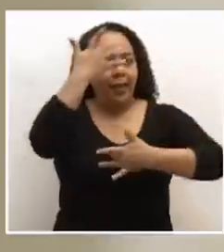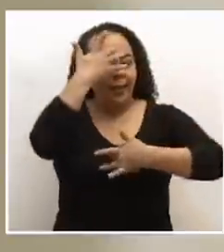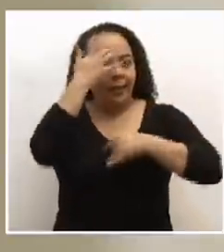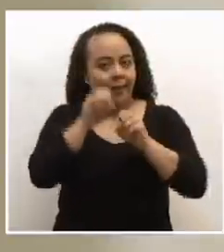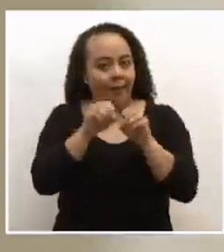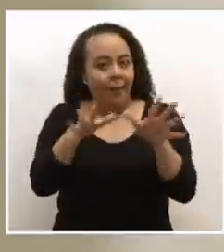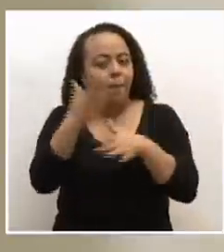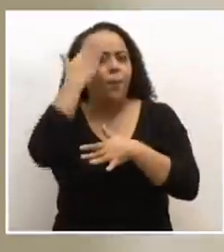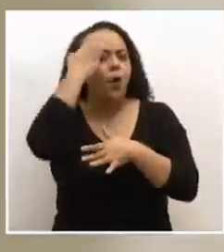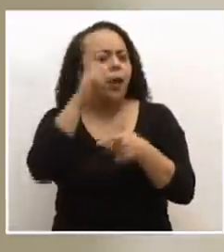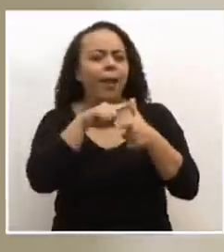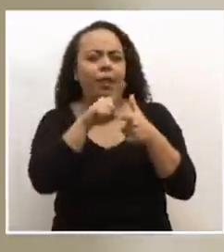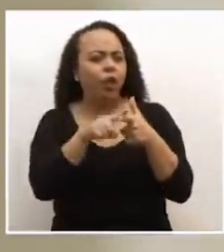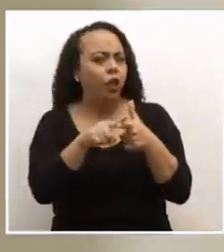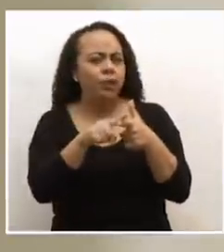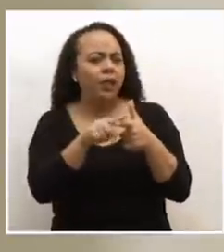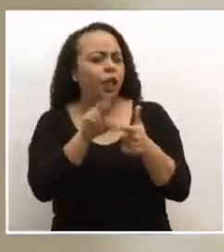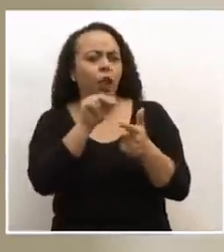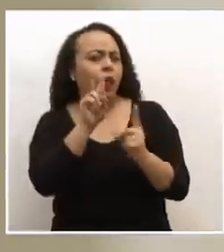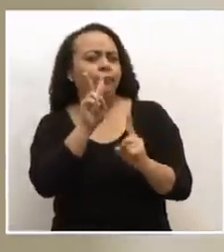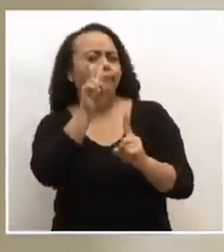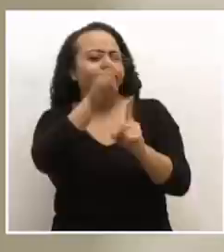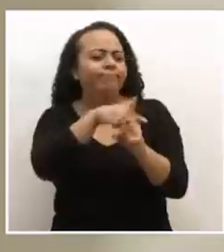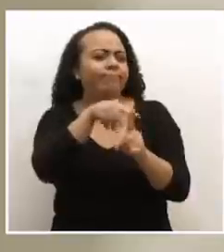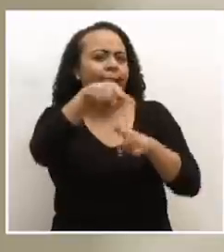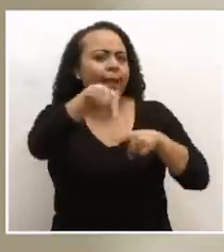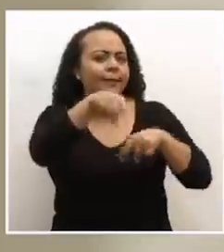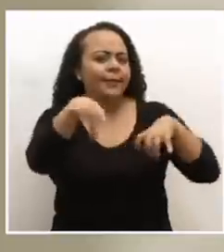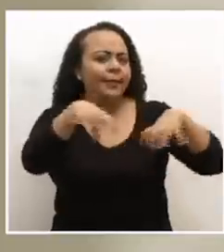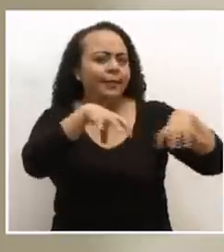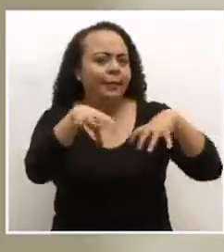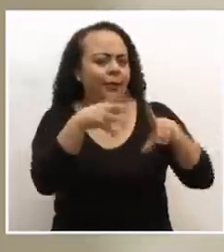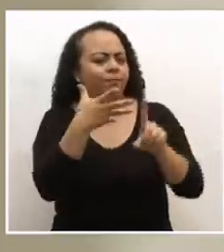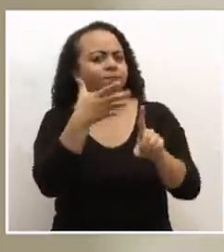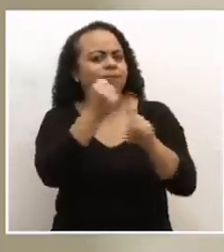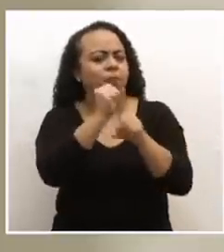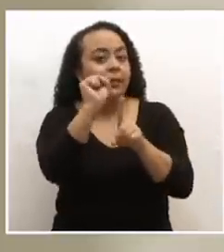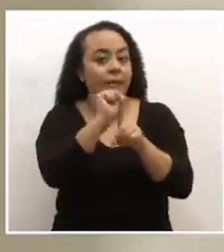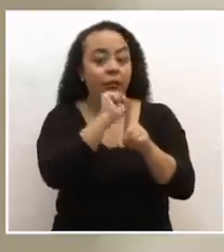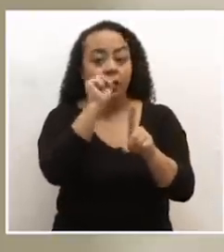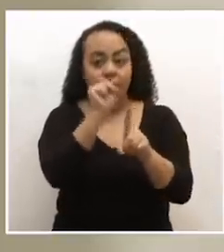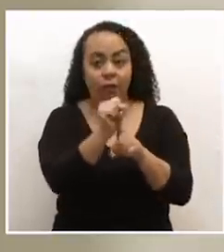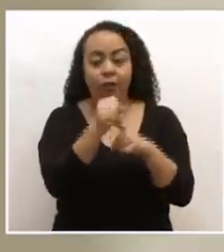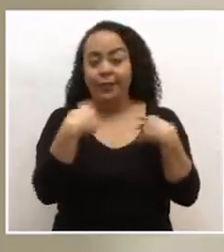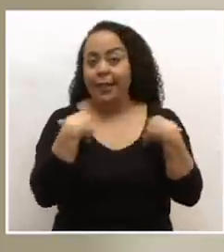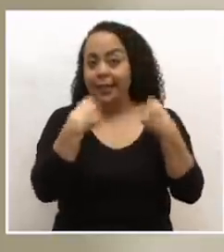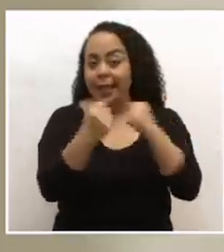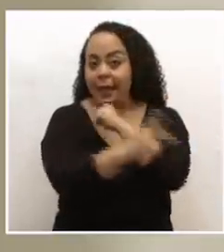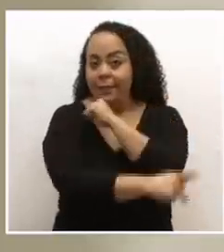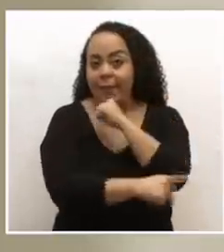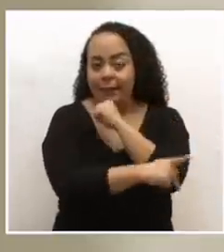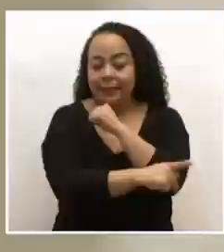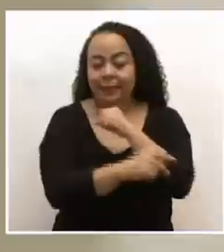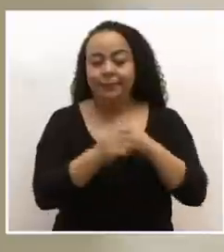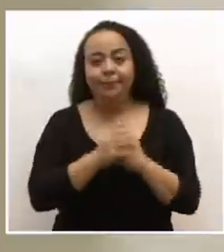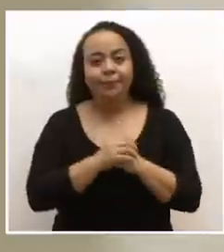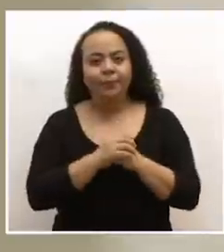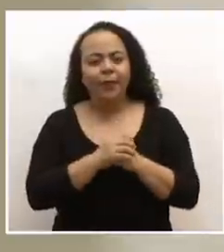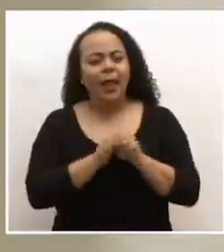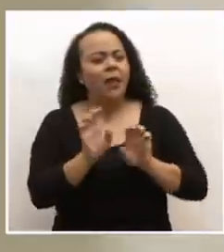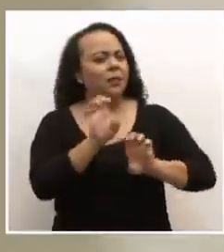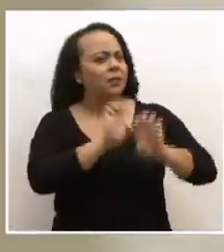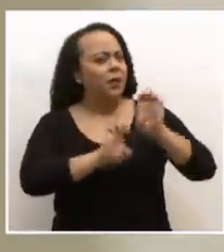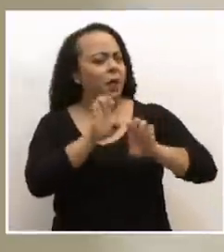¿Por qué entonces no se han aplicado en estas actividades que han impactado la situación sanitaria del país? ¿Se evalúa